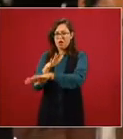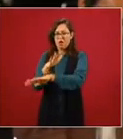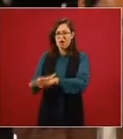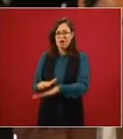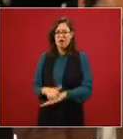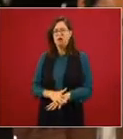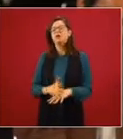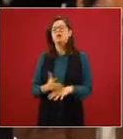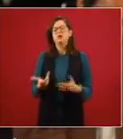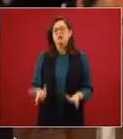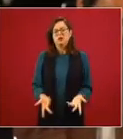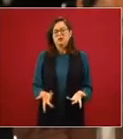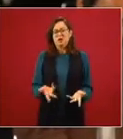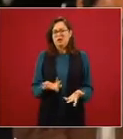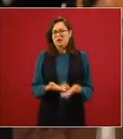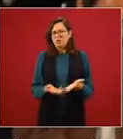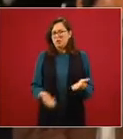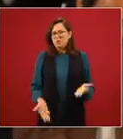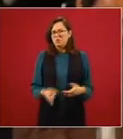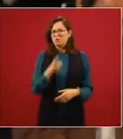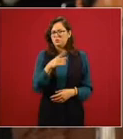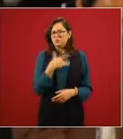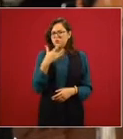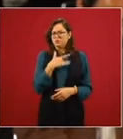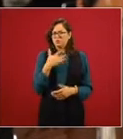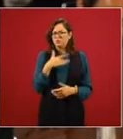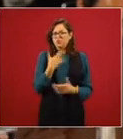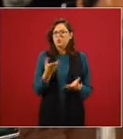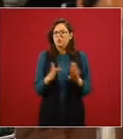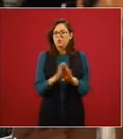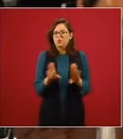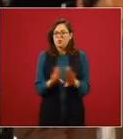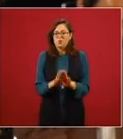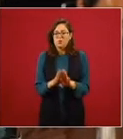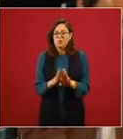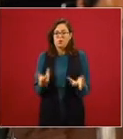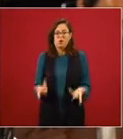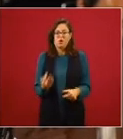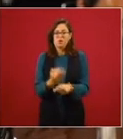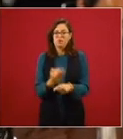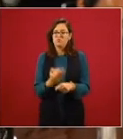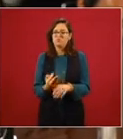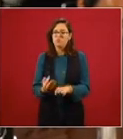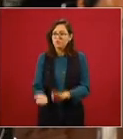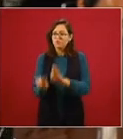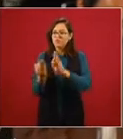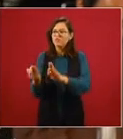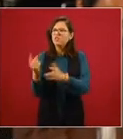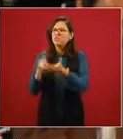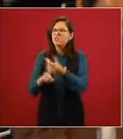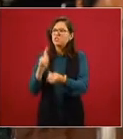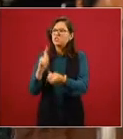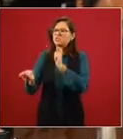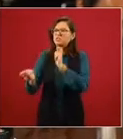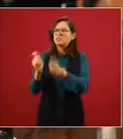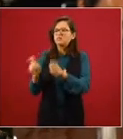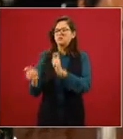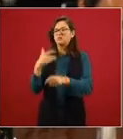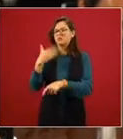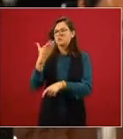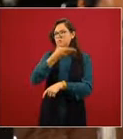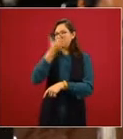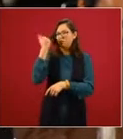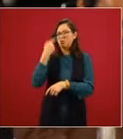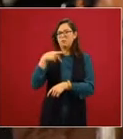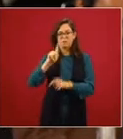ante bueno pues es un caso en el que pues aunque no haya audiencias públicas no sabemos todo lo que se dice ahí sí podría tener méxico la